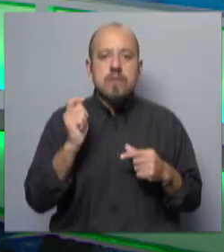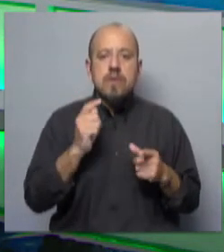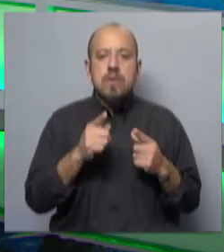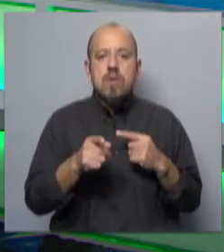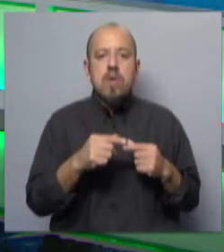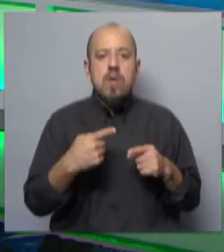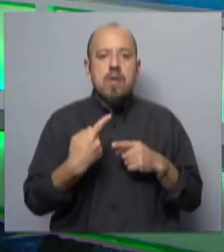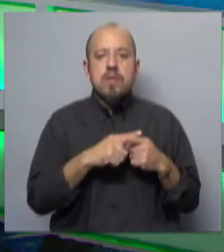de discusión sobre este tema.